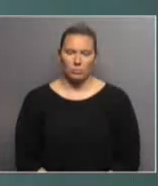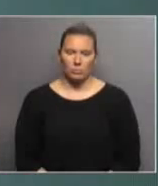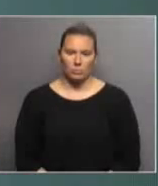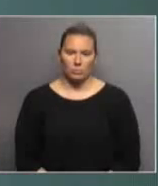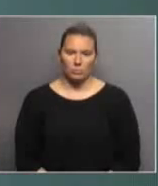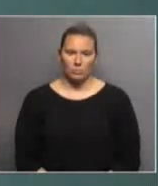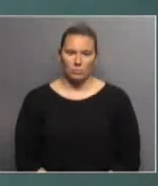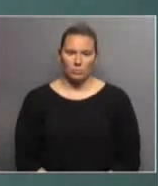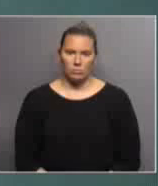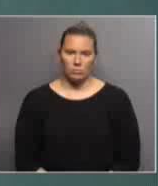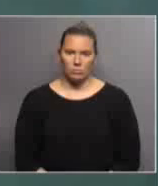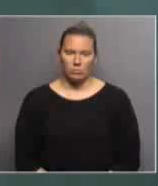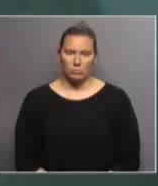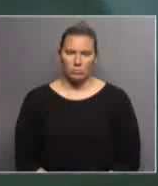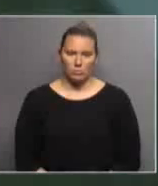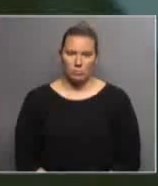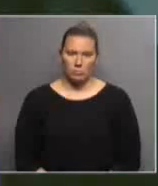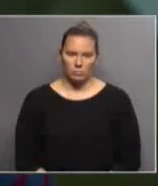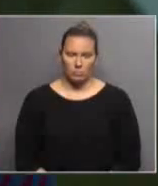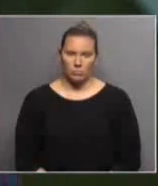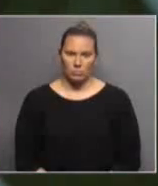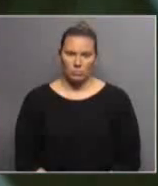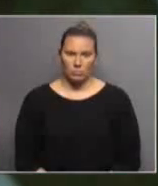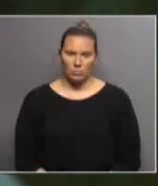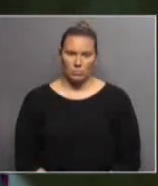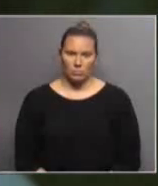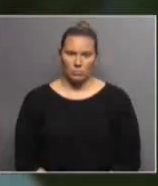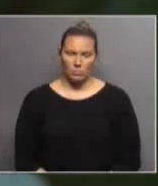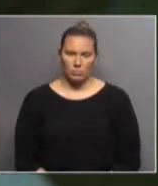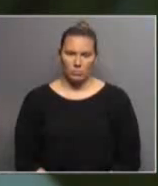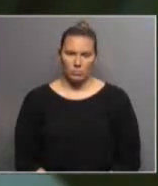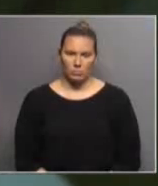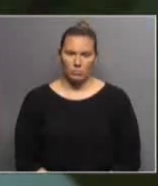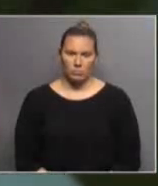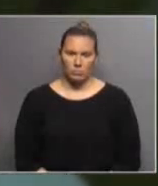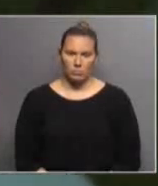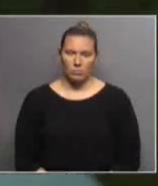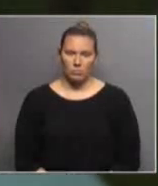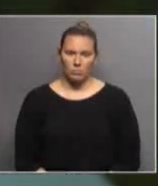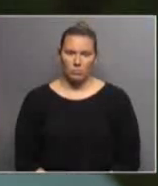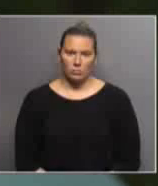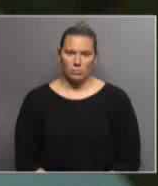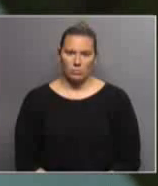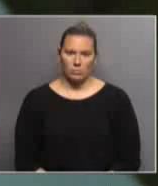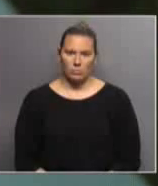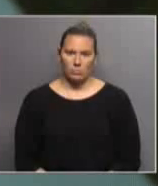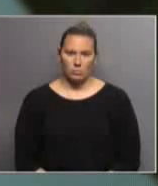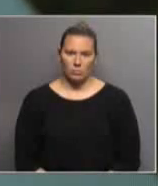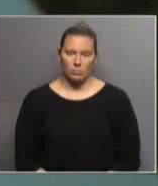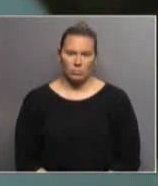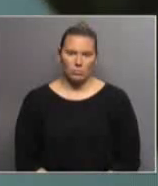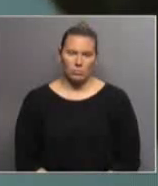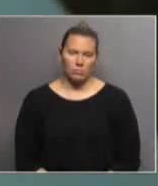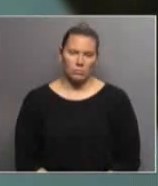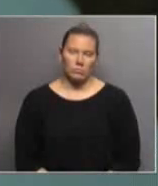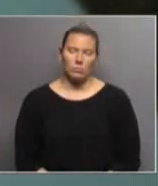metodología, de la traducción, de la lengua de señas, de la gramática, la lengua de señas, no es fácil esta carrera, pero hoy